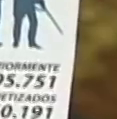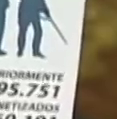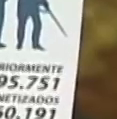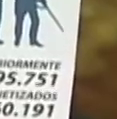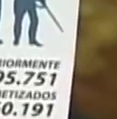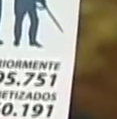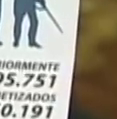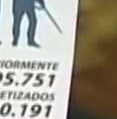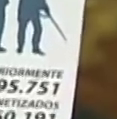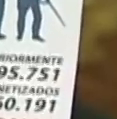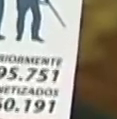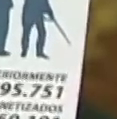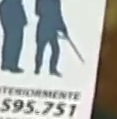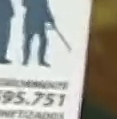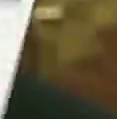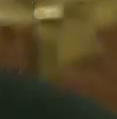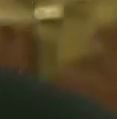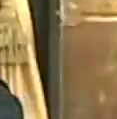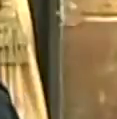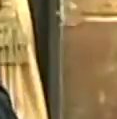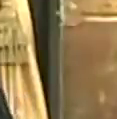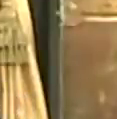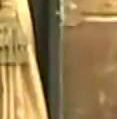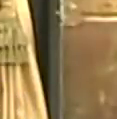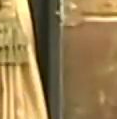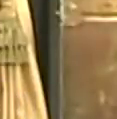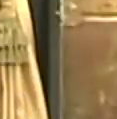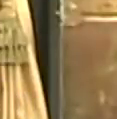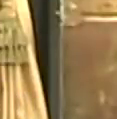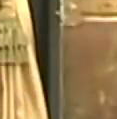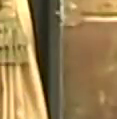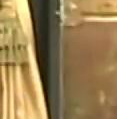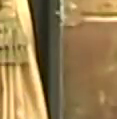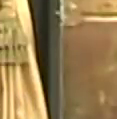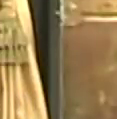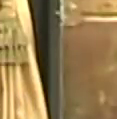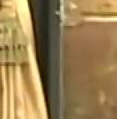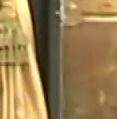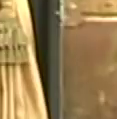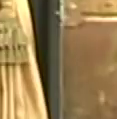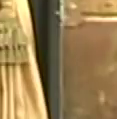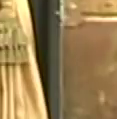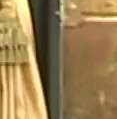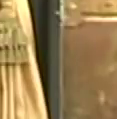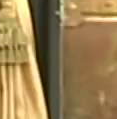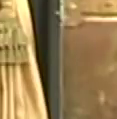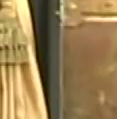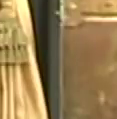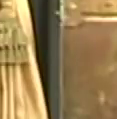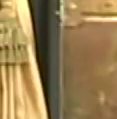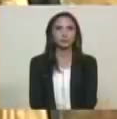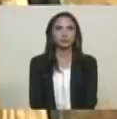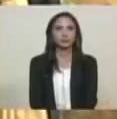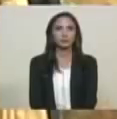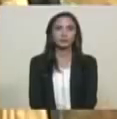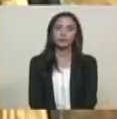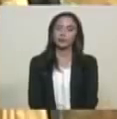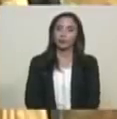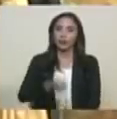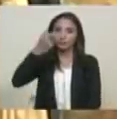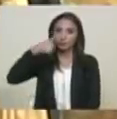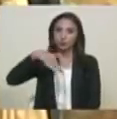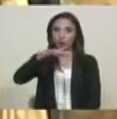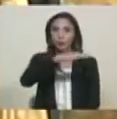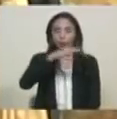¿Qué significa eso? Credibilidad. El pueblo cree en su presidente. El pueblo cree en su revolución. El pueblo